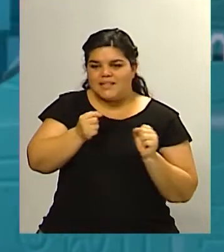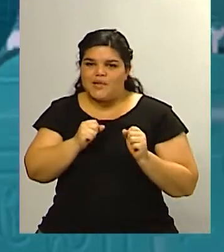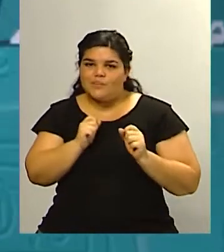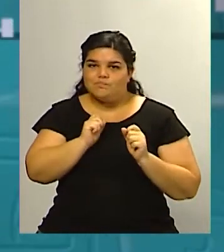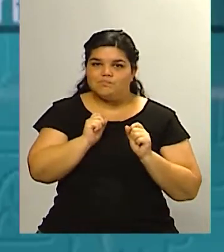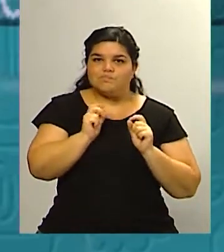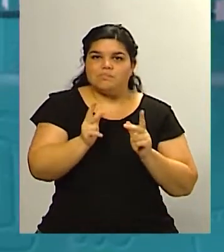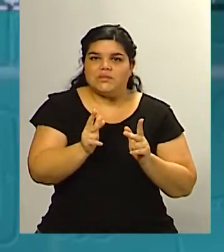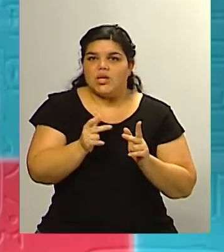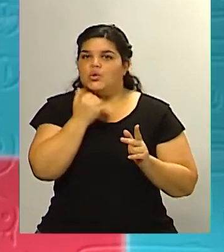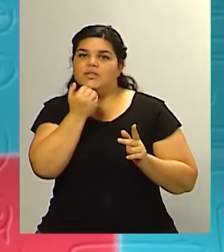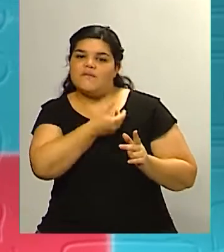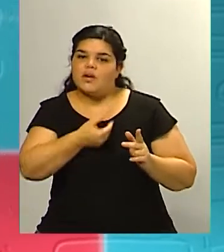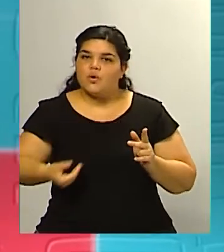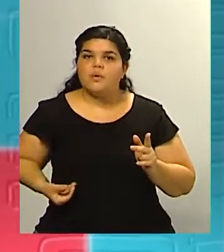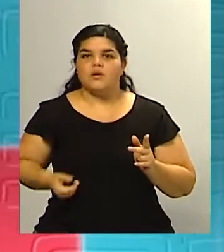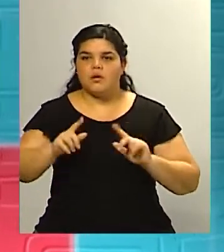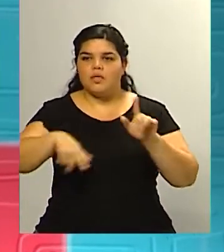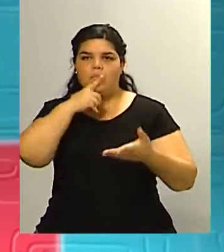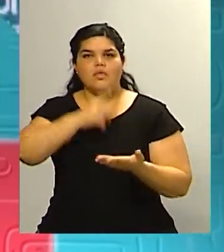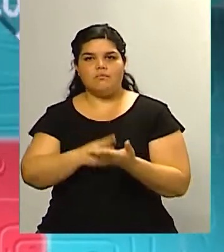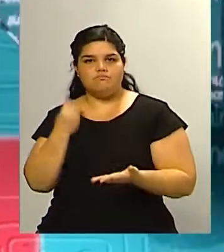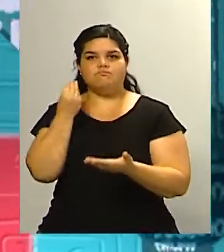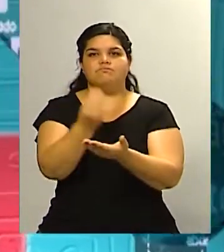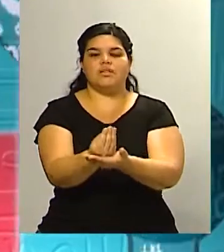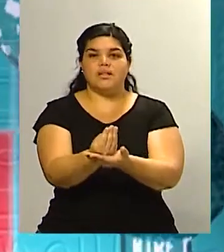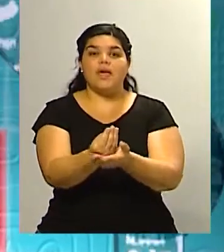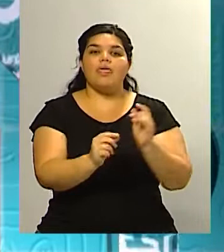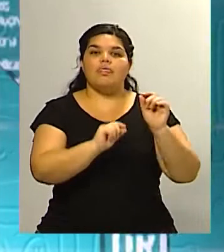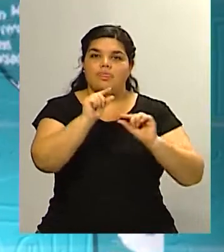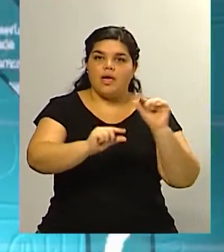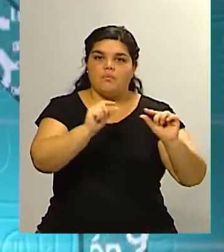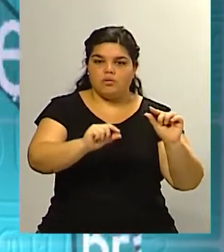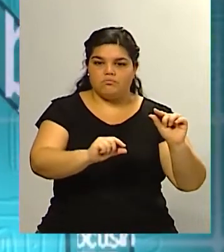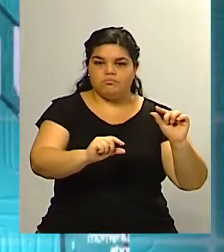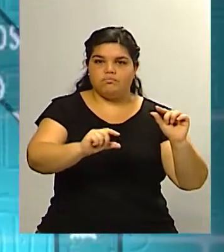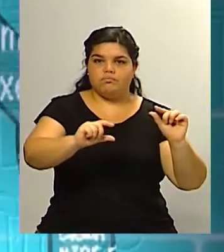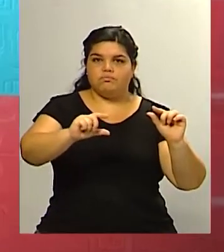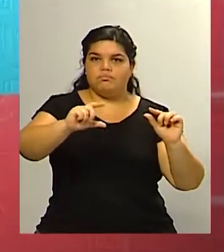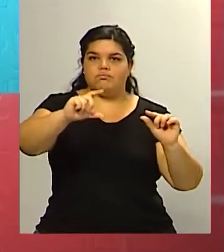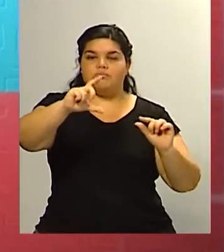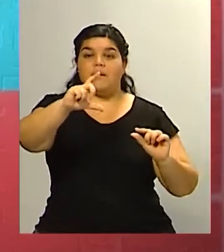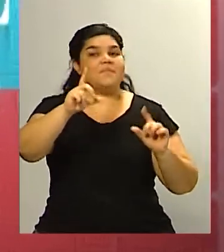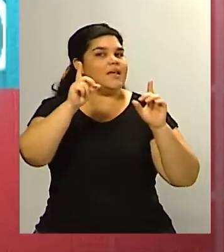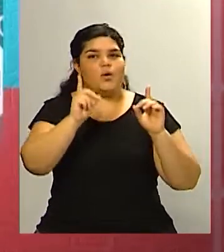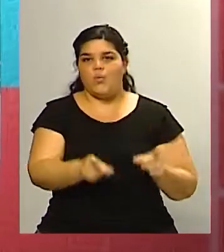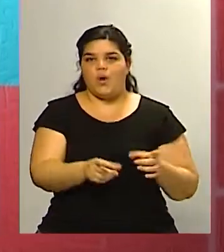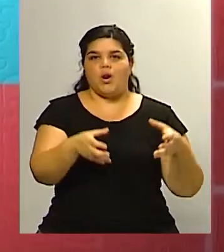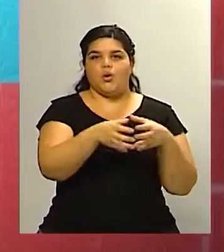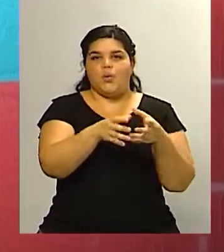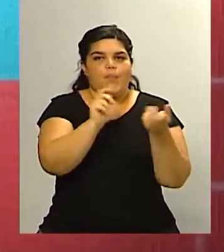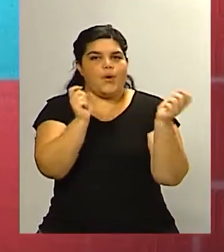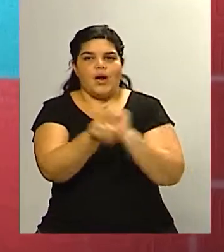digamos con una imagen un poquito más alta pero de todos modos en el frente Cambia Mendoza sí o sí va liderando Alfredo Cornejo